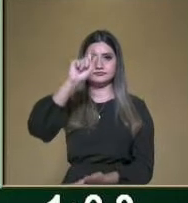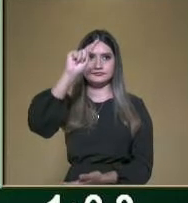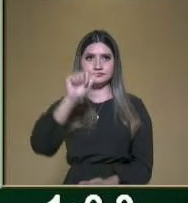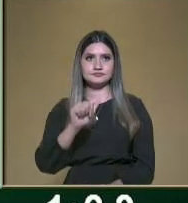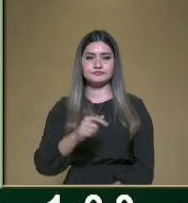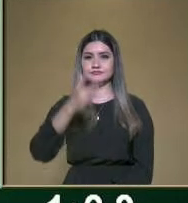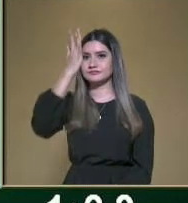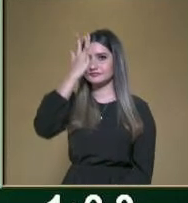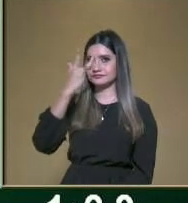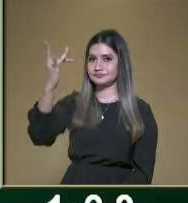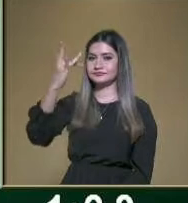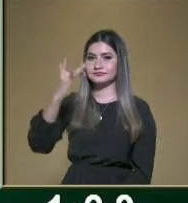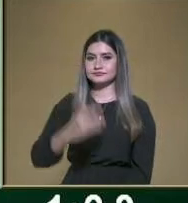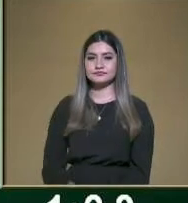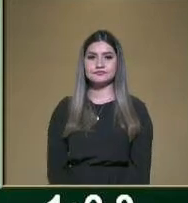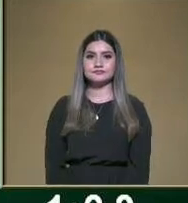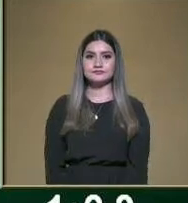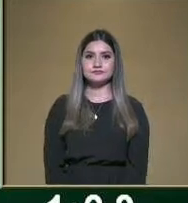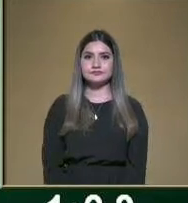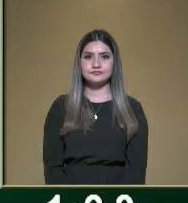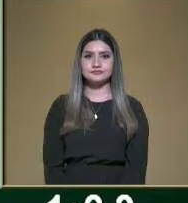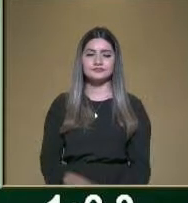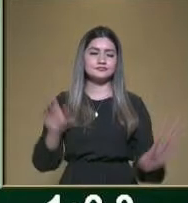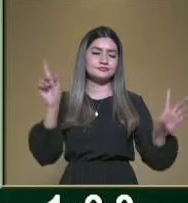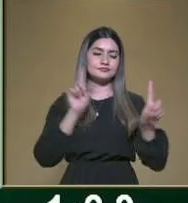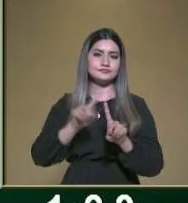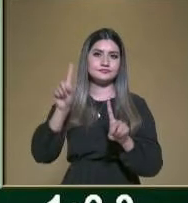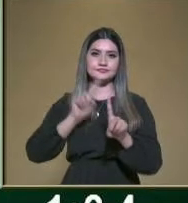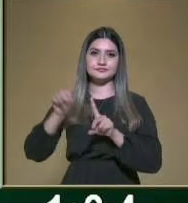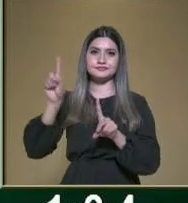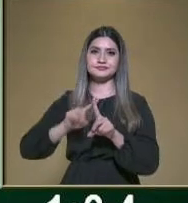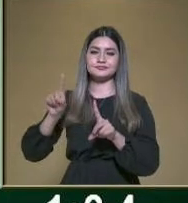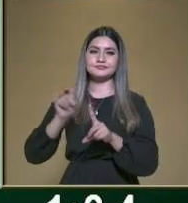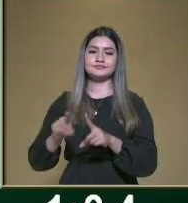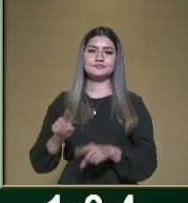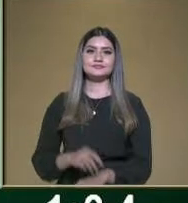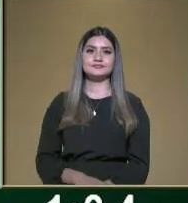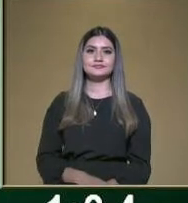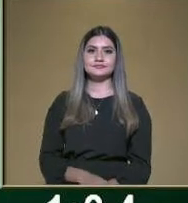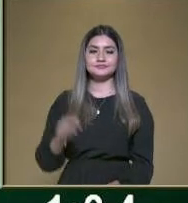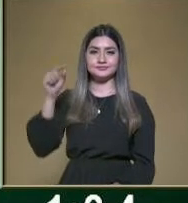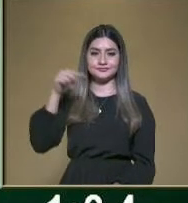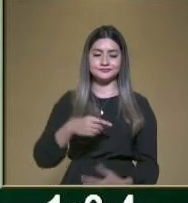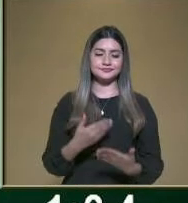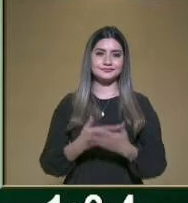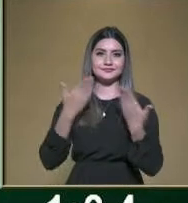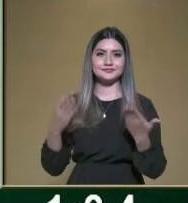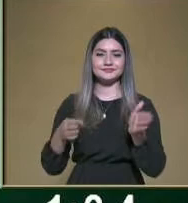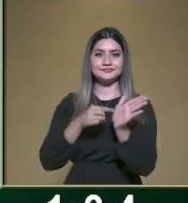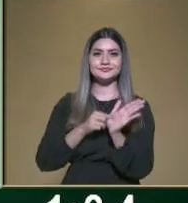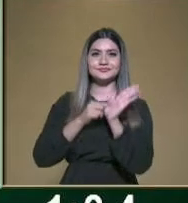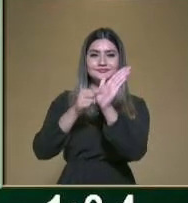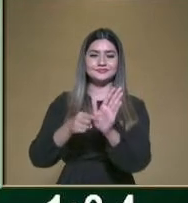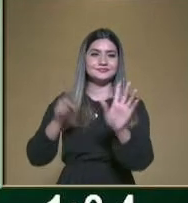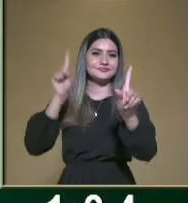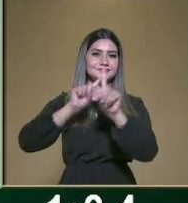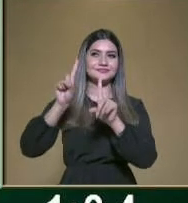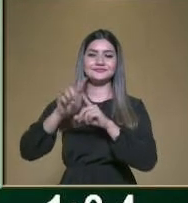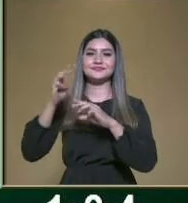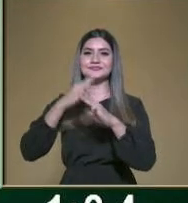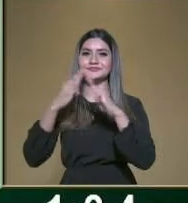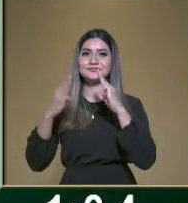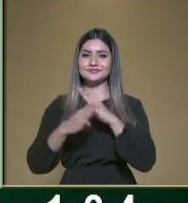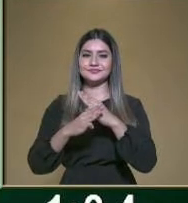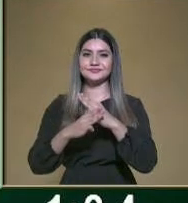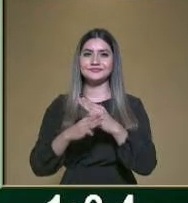Adivinando, Adivinando, Voy, Ganando, entre otros materiales, ¿verdad? Entonces, ahorita en este momento les vamos a mostrar algunos materiales en